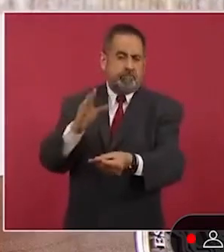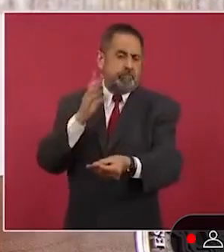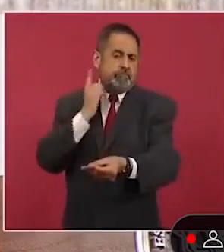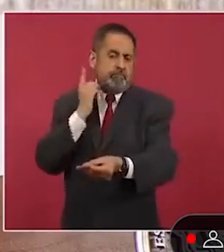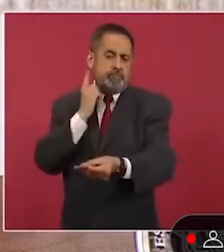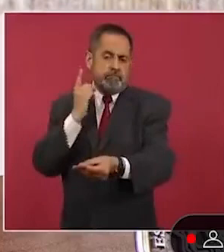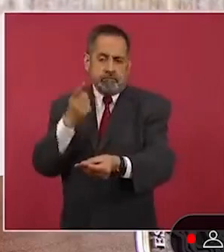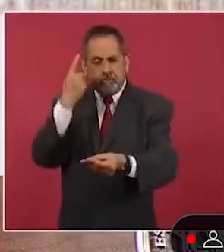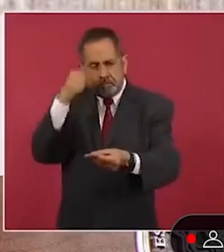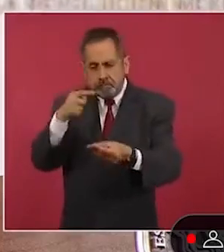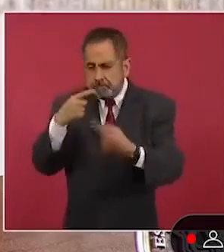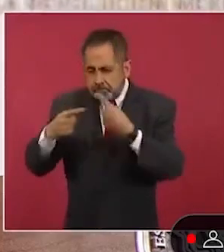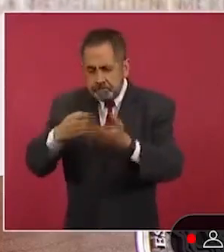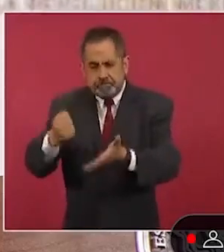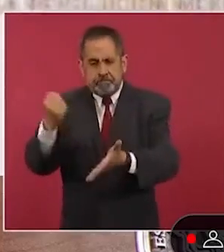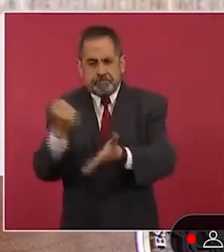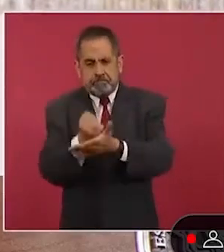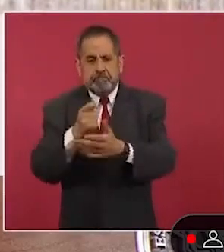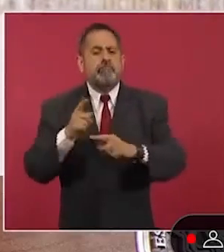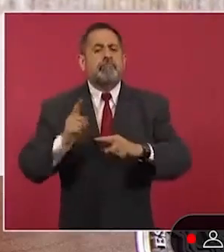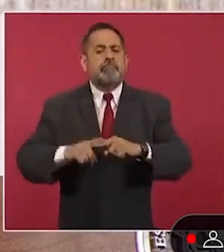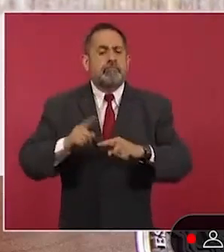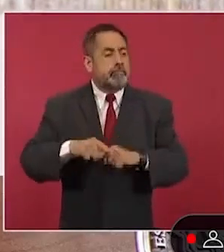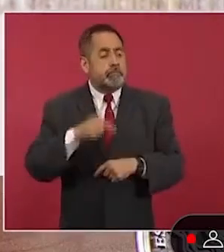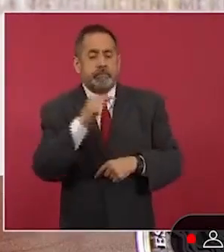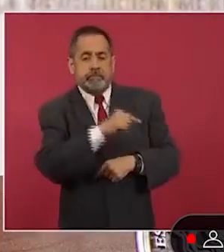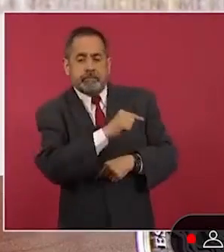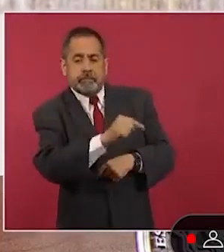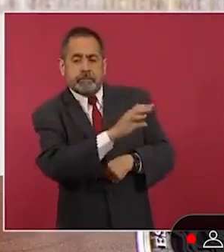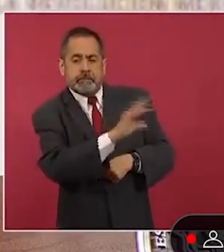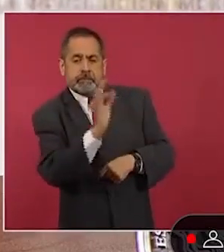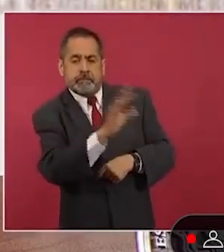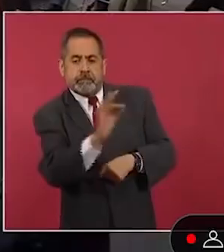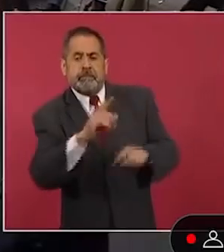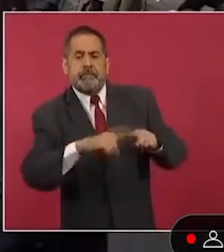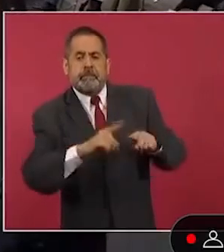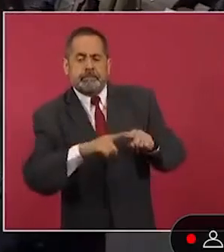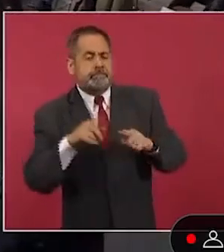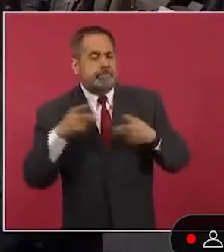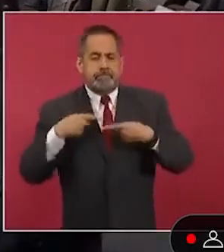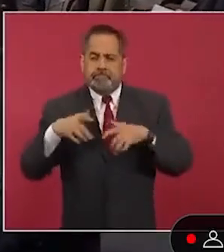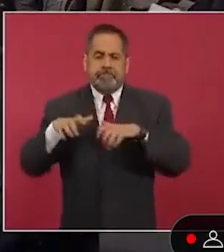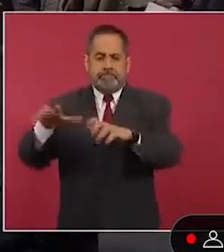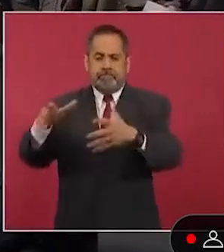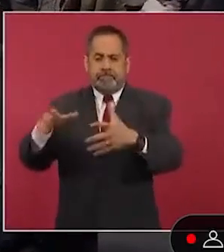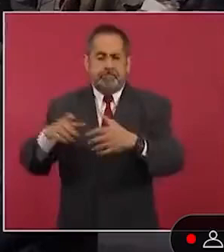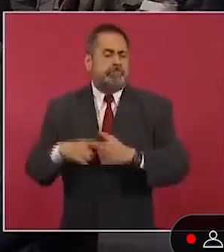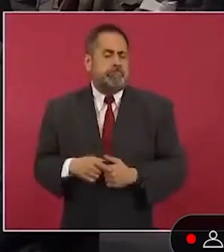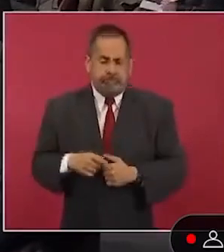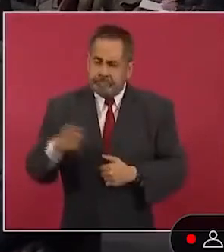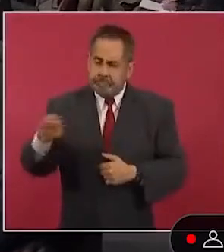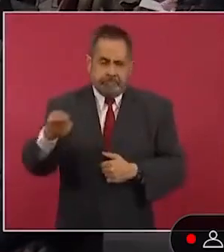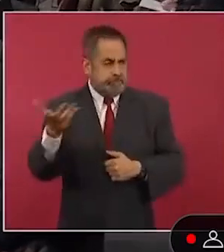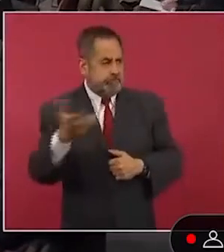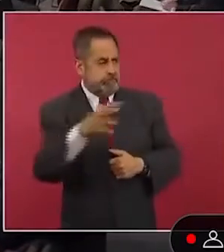Y que lo haga el pueblo. ¿Qué nos postura? Los tres poderes